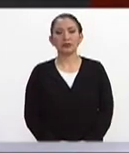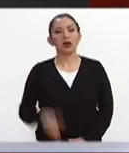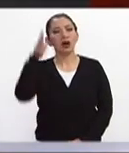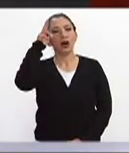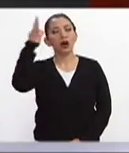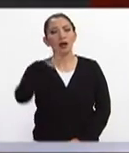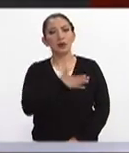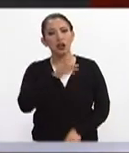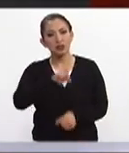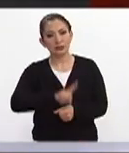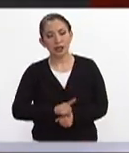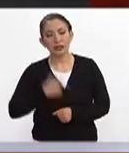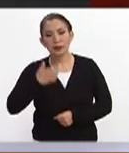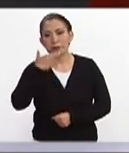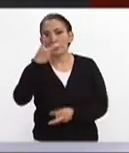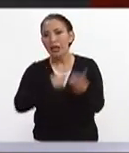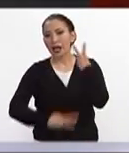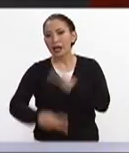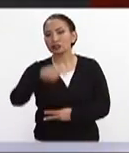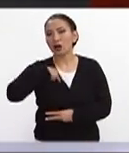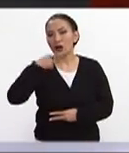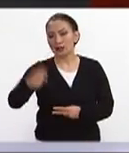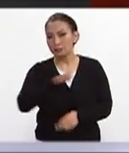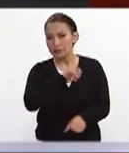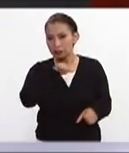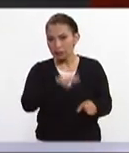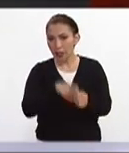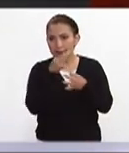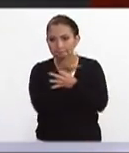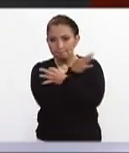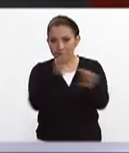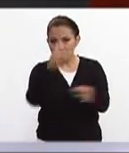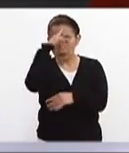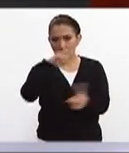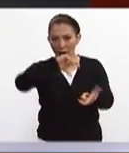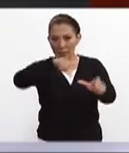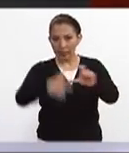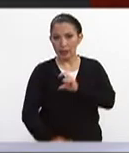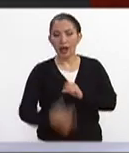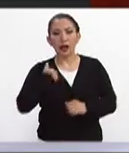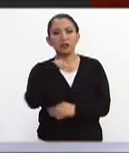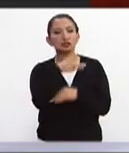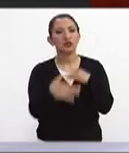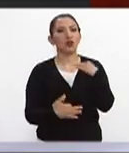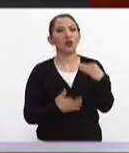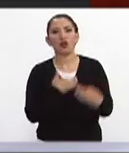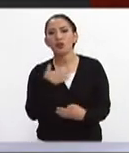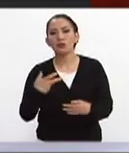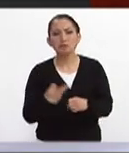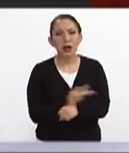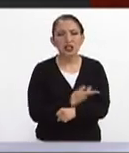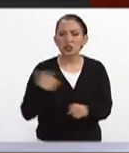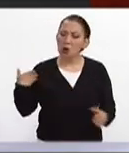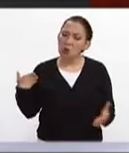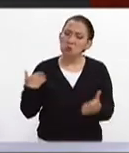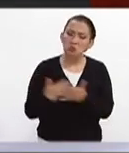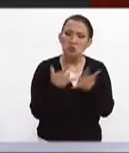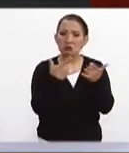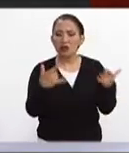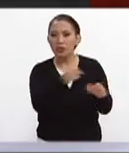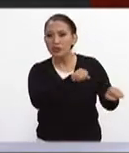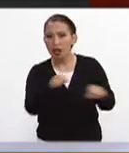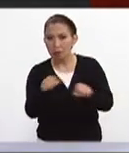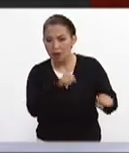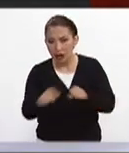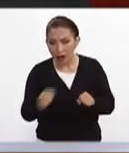Hola, tal? Muy buenos días. Bienvenidos a esta edición especial de México al Día con todo lo que ha acontecido en torno al